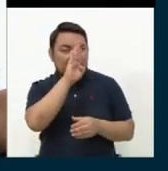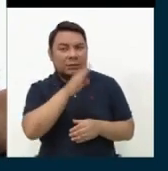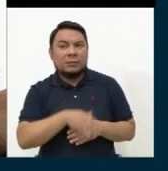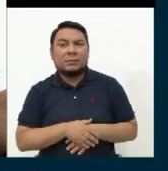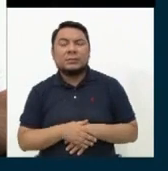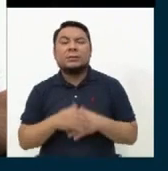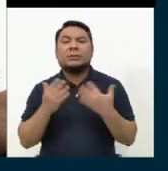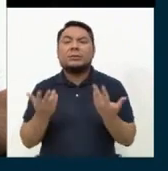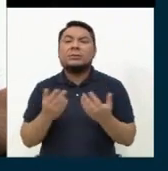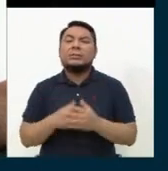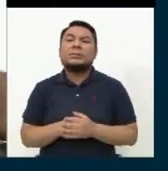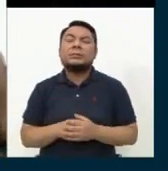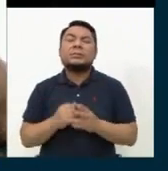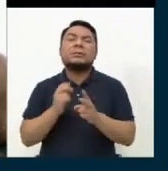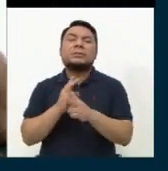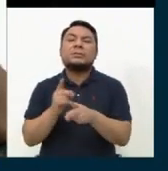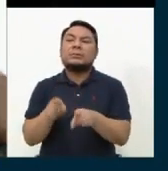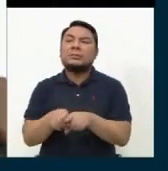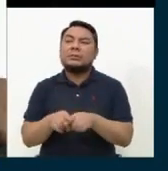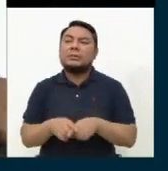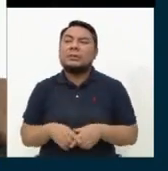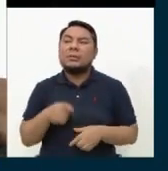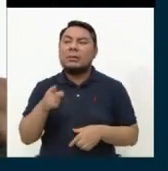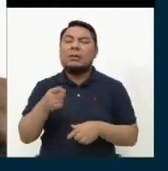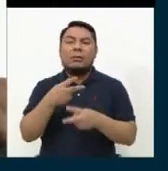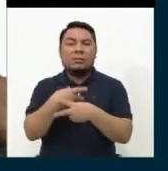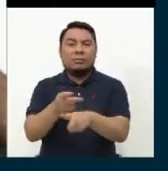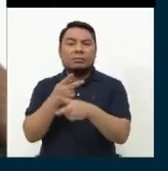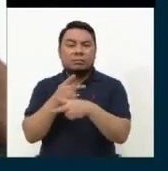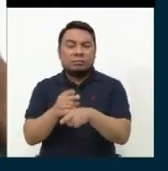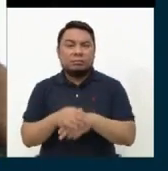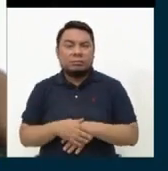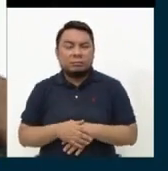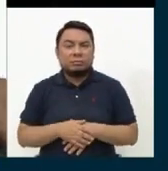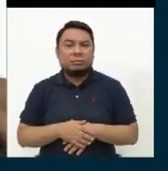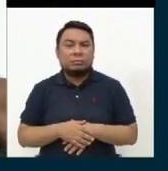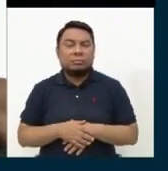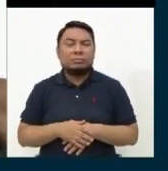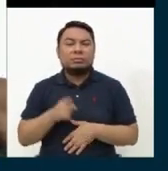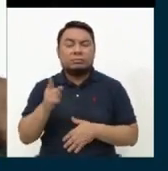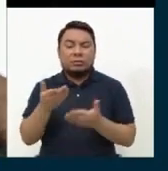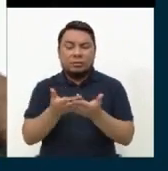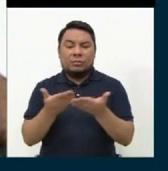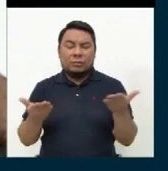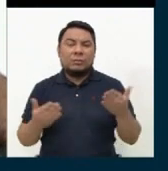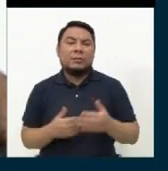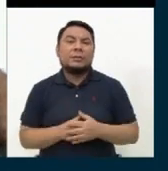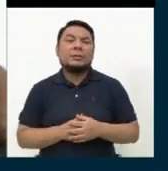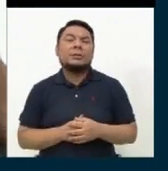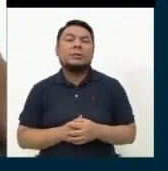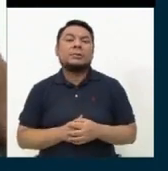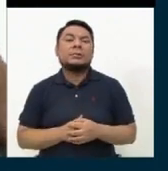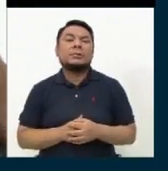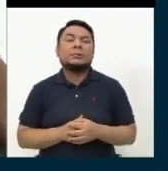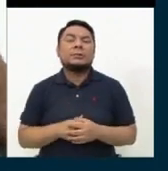a la producción de sus productos diferentes.